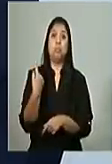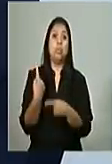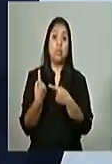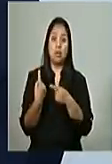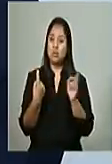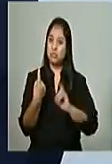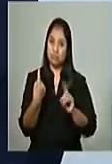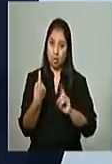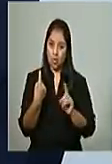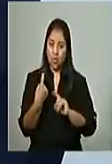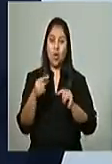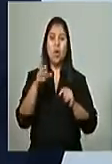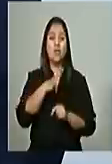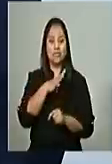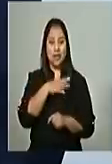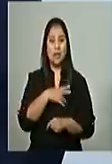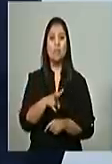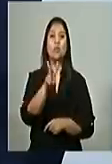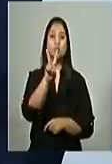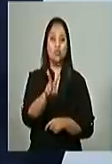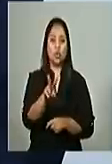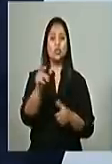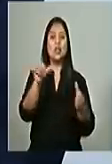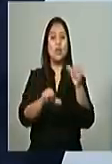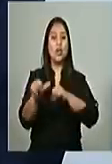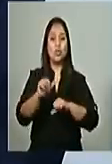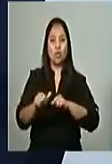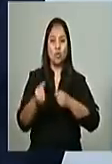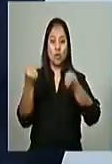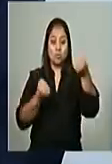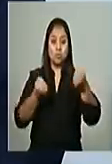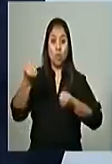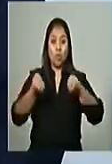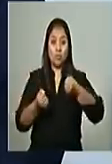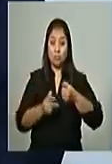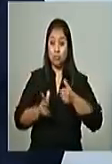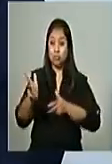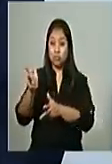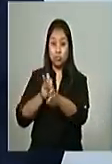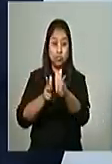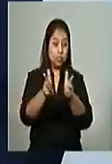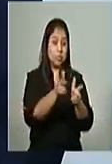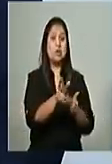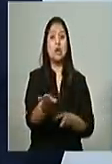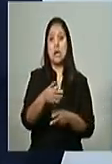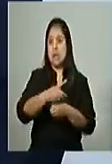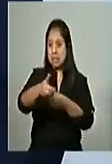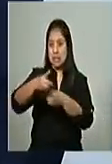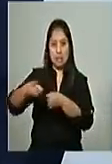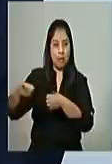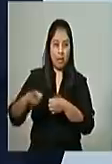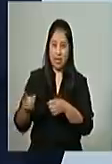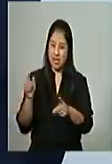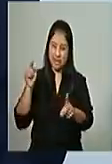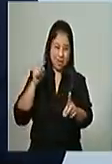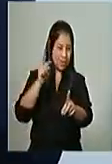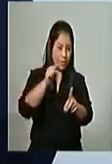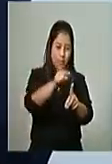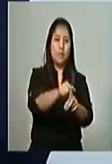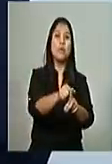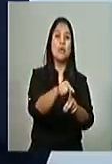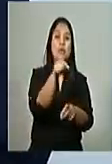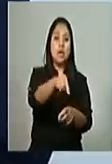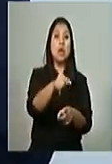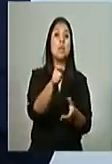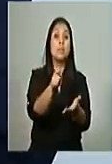Hay dos laboratorios móviles que están recorriendo el país, llegando hasta los últimos rincones para